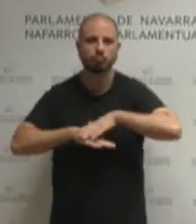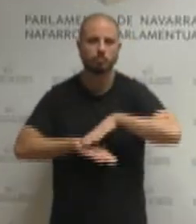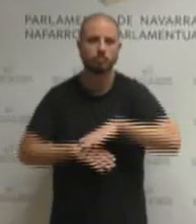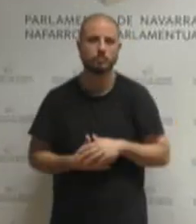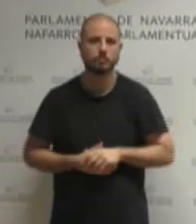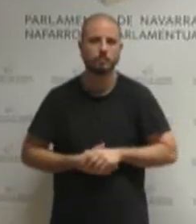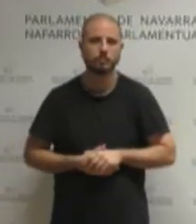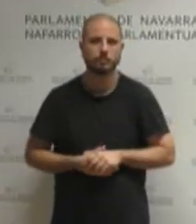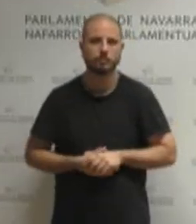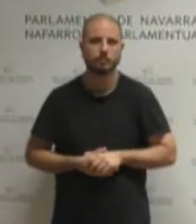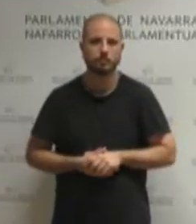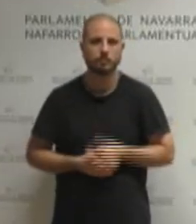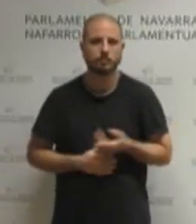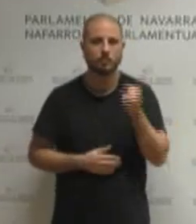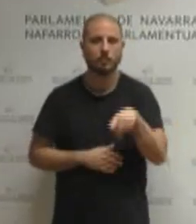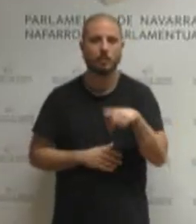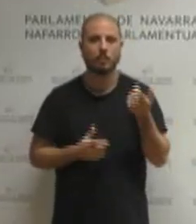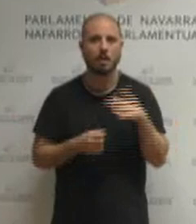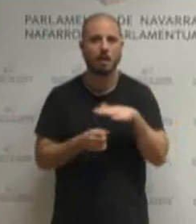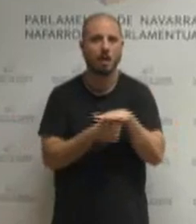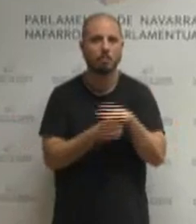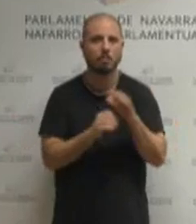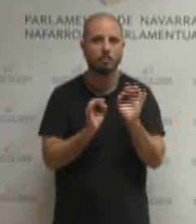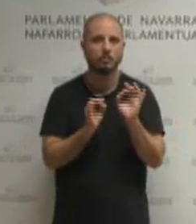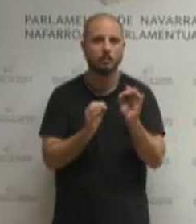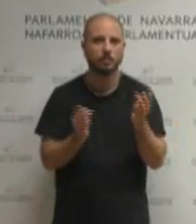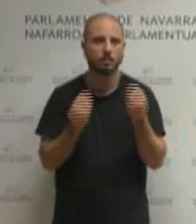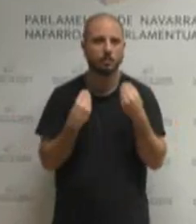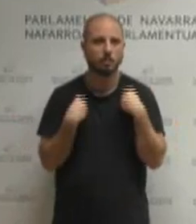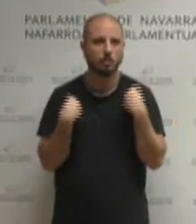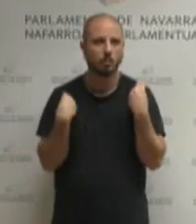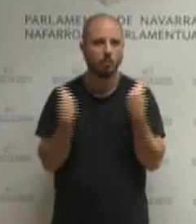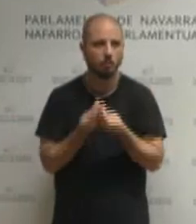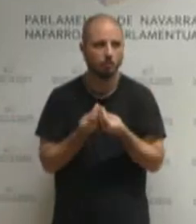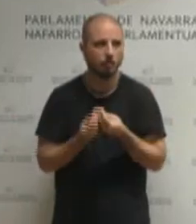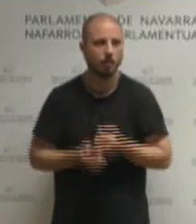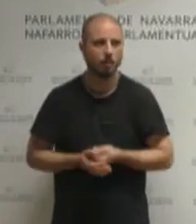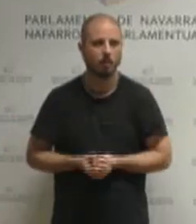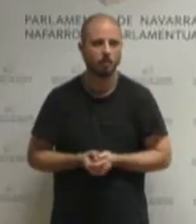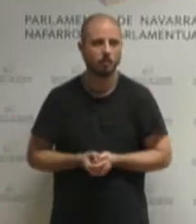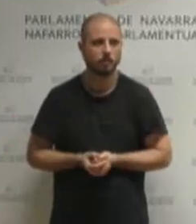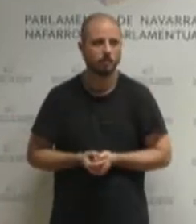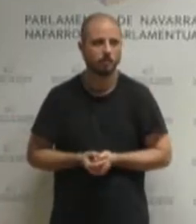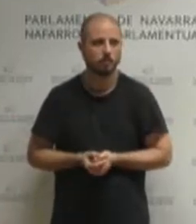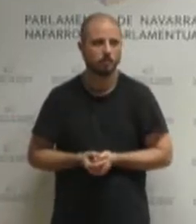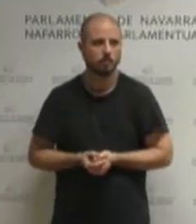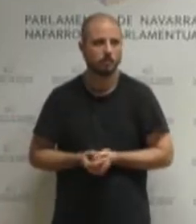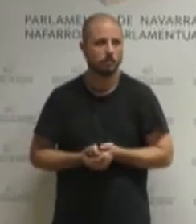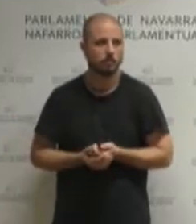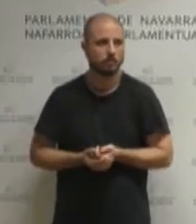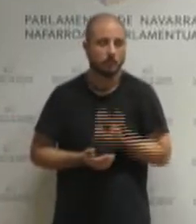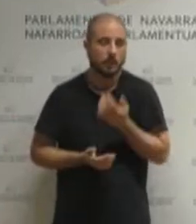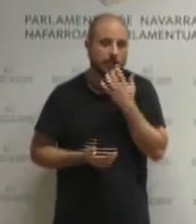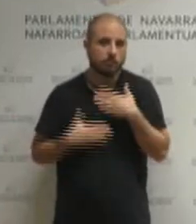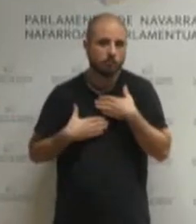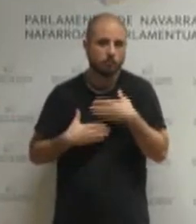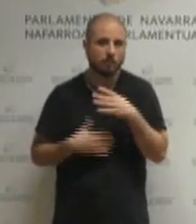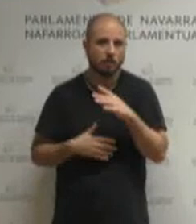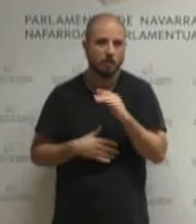horretarako borondaterik baldin badago azte honetan barrio nueboren nitzak gora bera